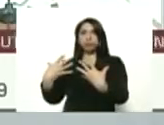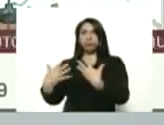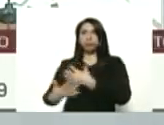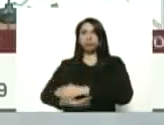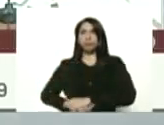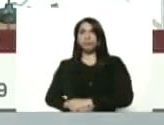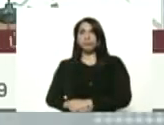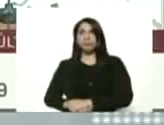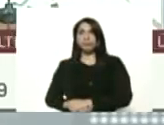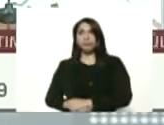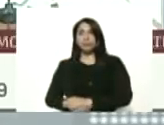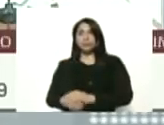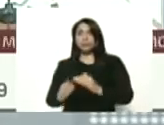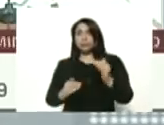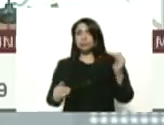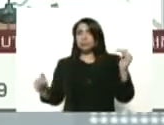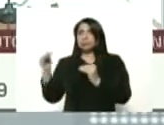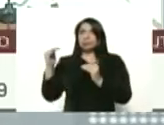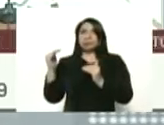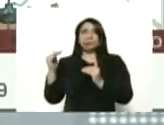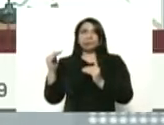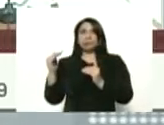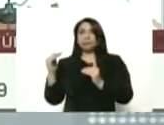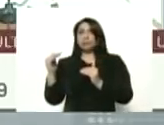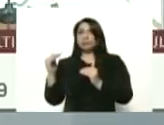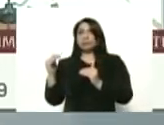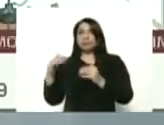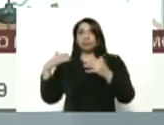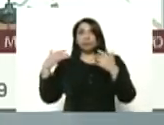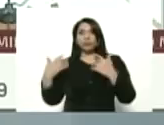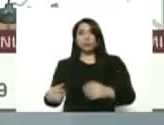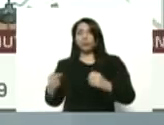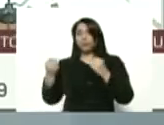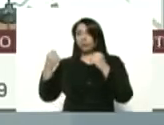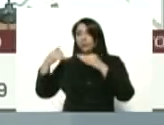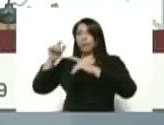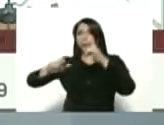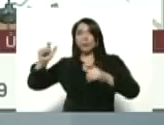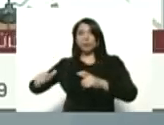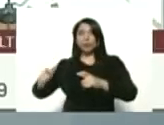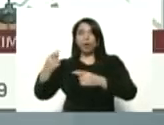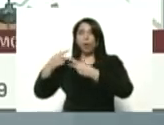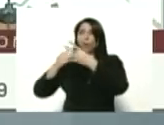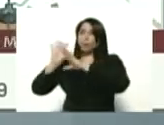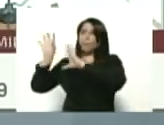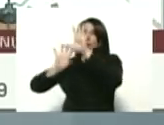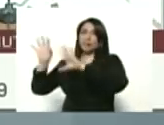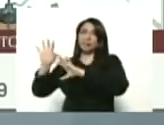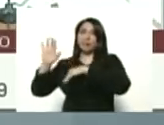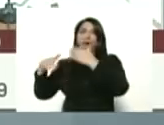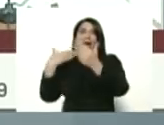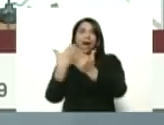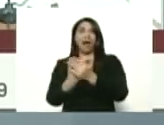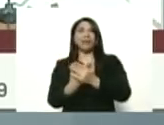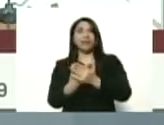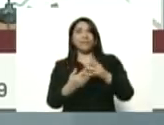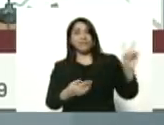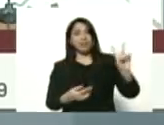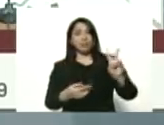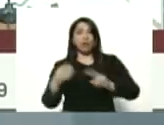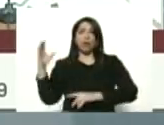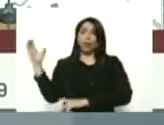ha crecido exponencialmente el número de casos importados de venezolanos que huyen de Colombia